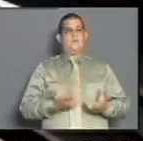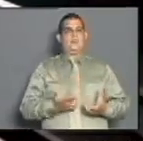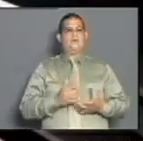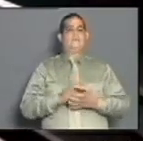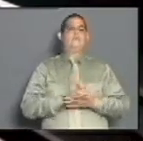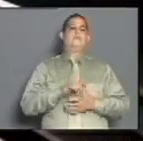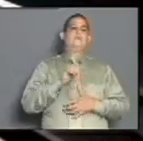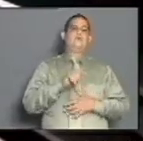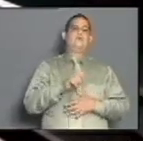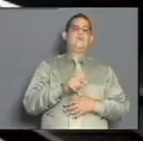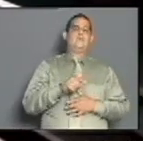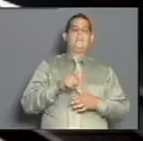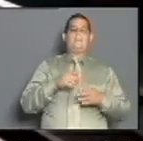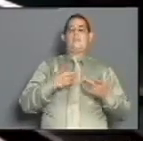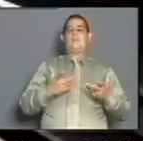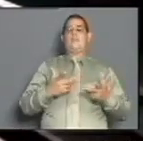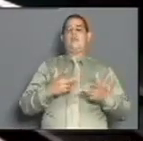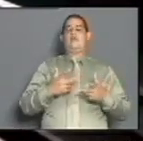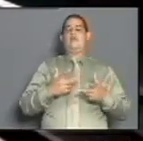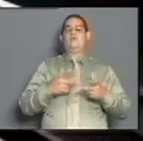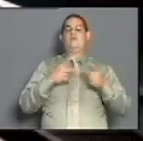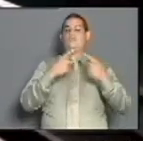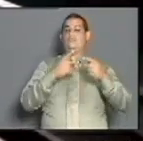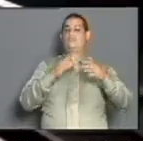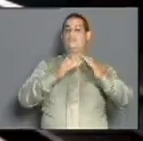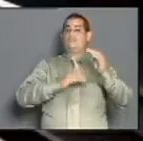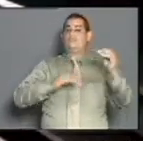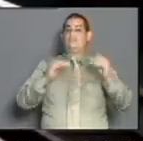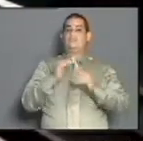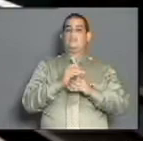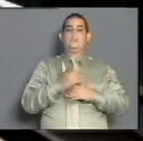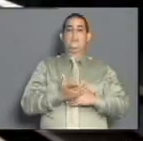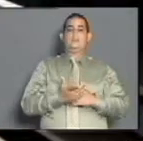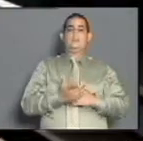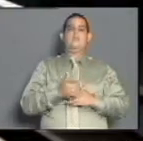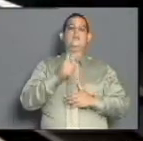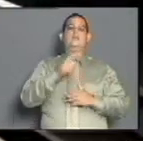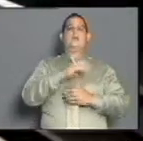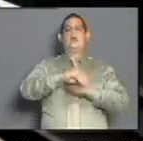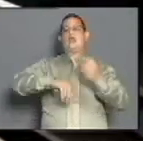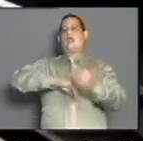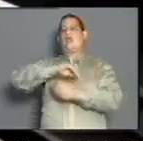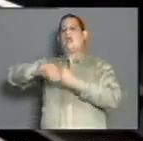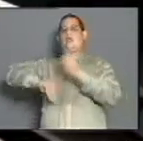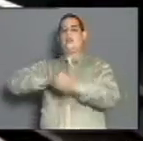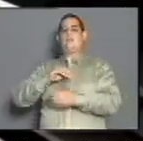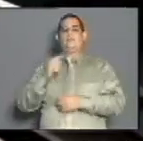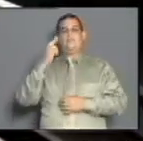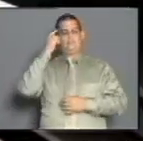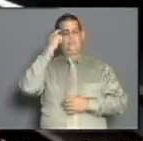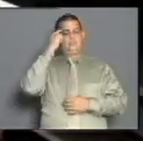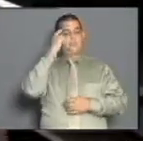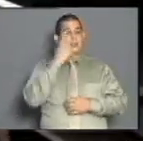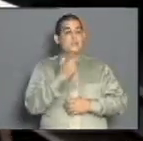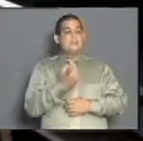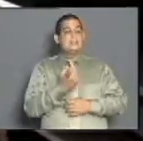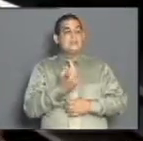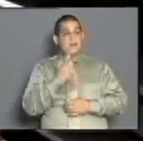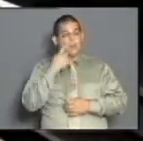gastronomía perfeccionada, unidades que tienen transformaciones en su gestión y que requieren de un personal